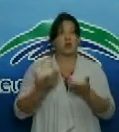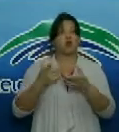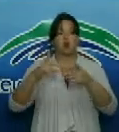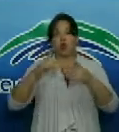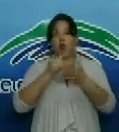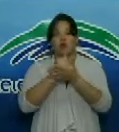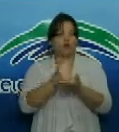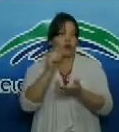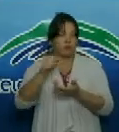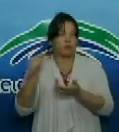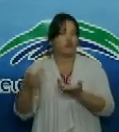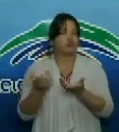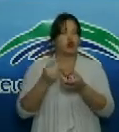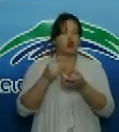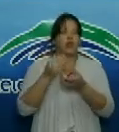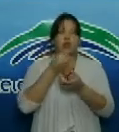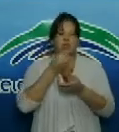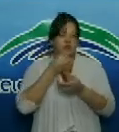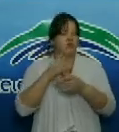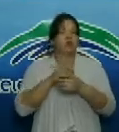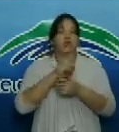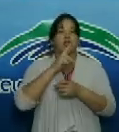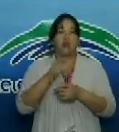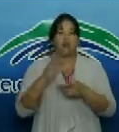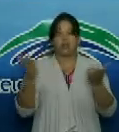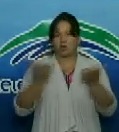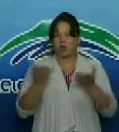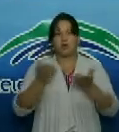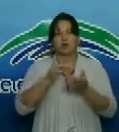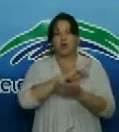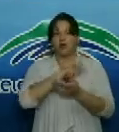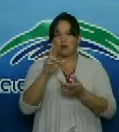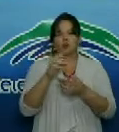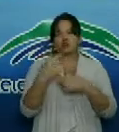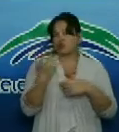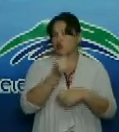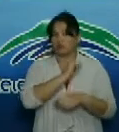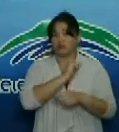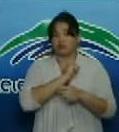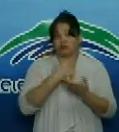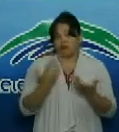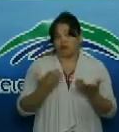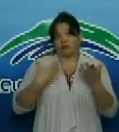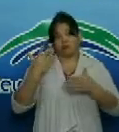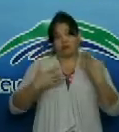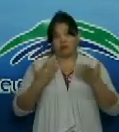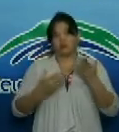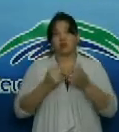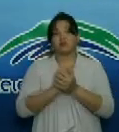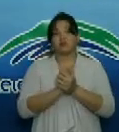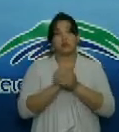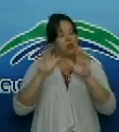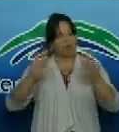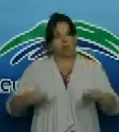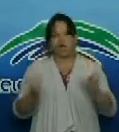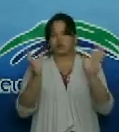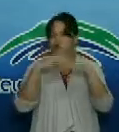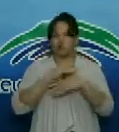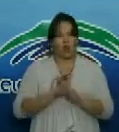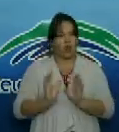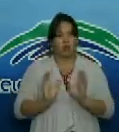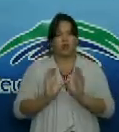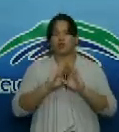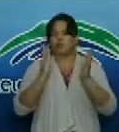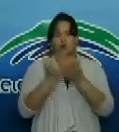dar el paso al frente ahora cuando más nos necesitan para nosotros es una satisfacción terrible sin descanso se trabaja en Urbano Noris con el